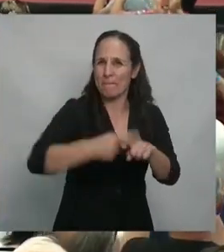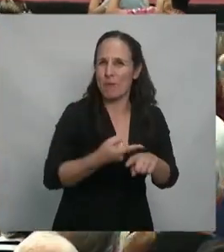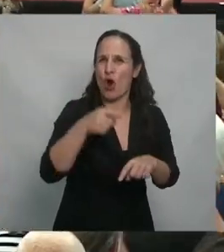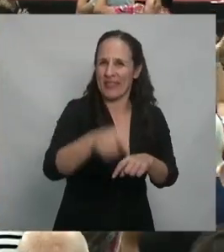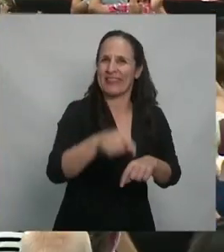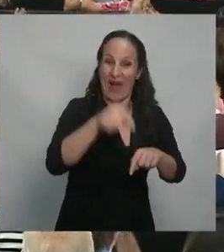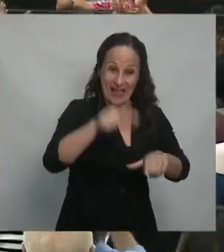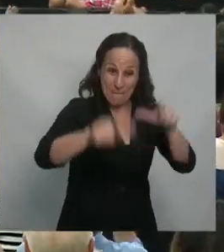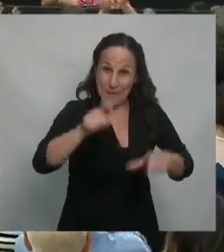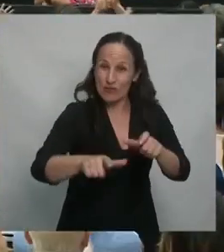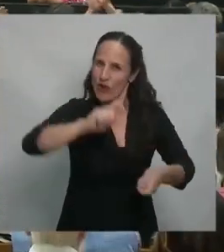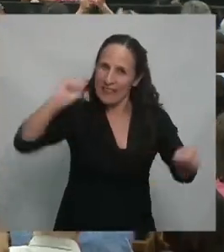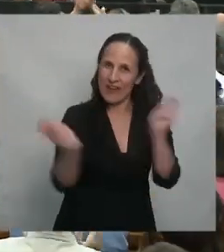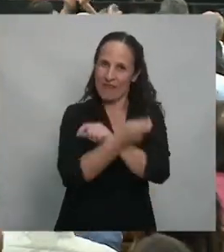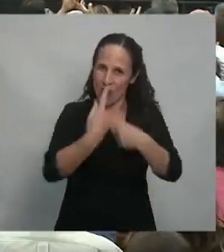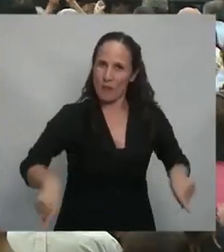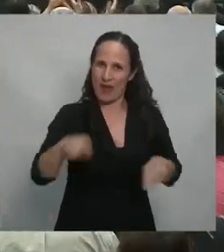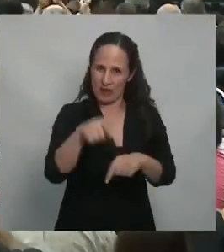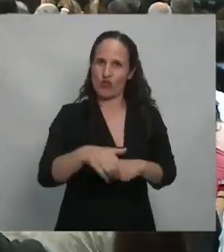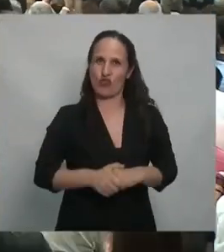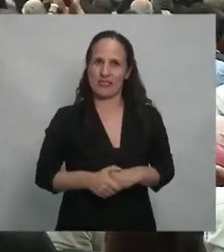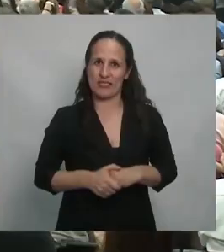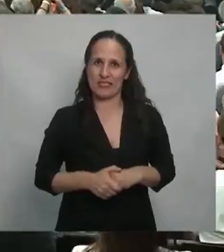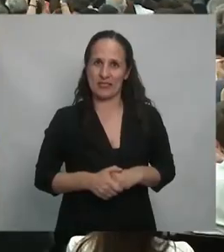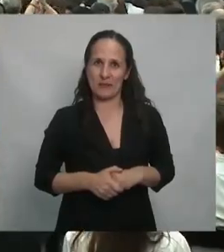transformaciones del país por eso digo